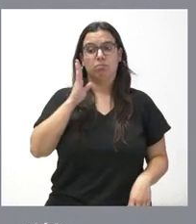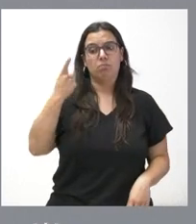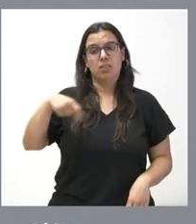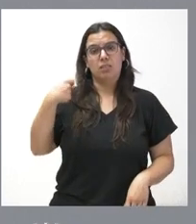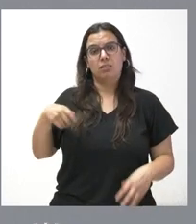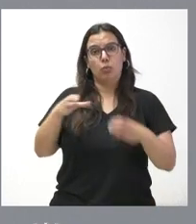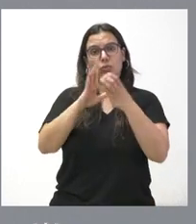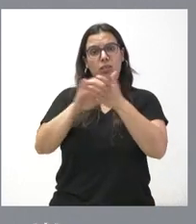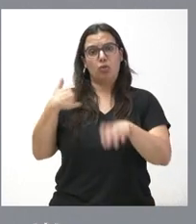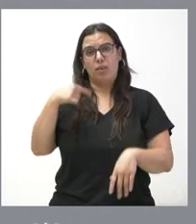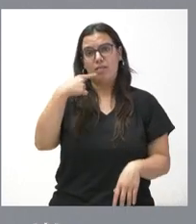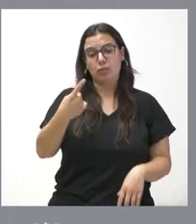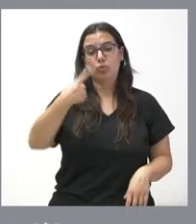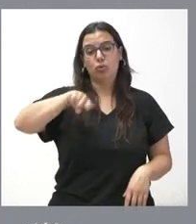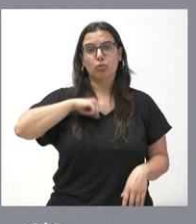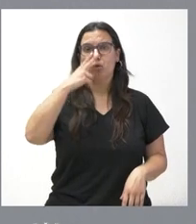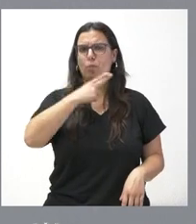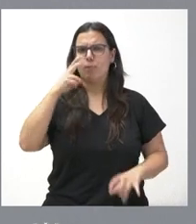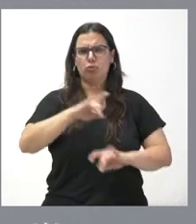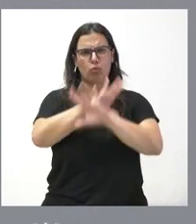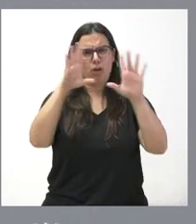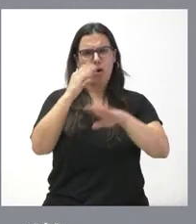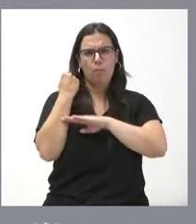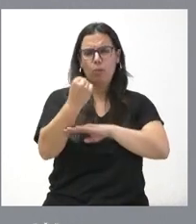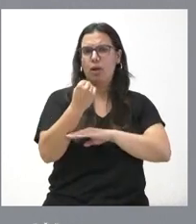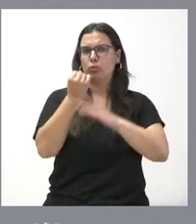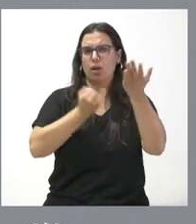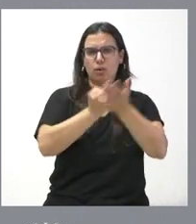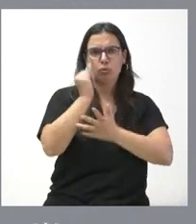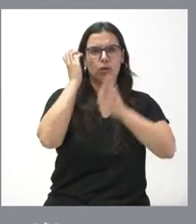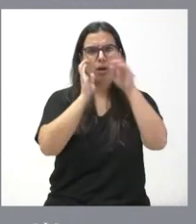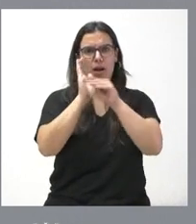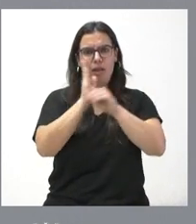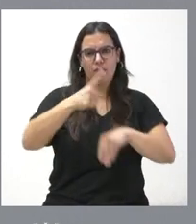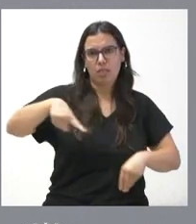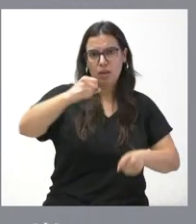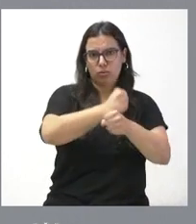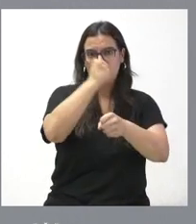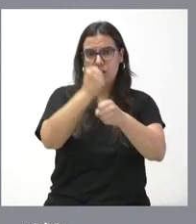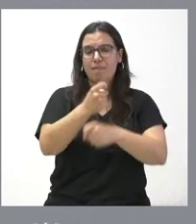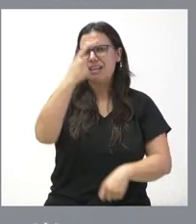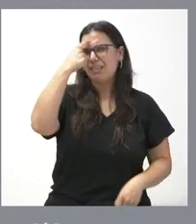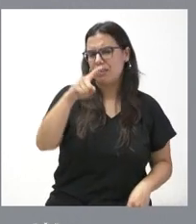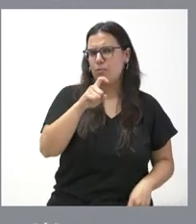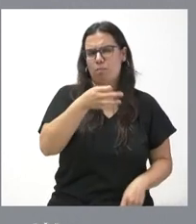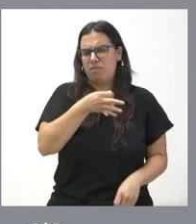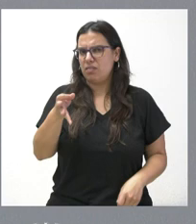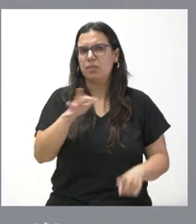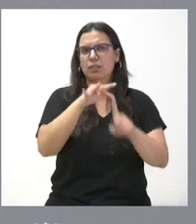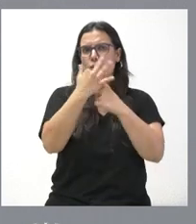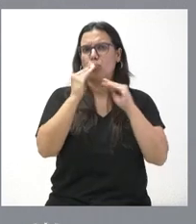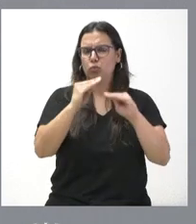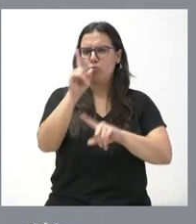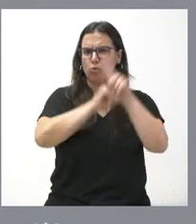Castilla y León que nuestro compromiso es muy claro con los agricultores y con los ganaderos, que somos muy conscientes que están pasando serios problemas, que